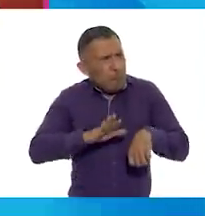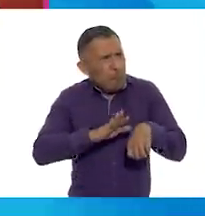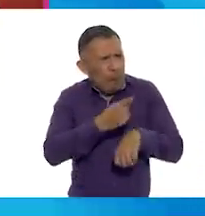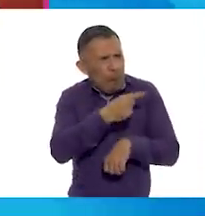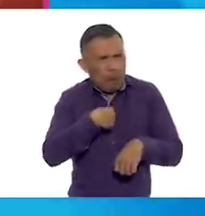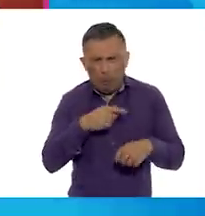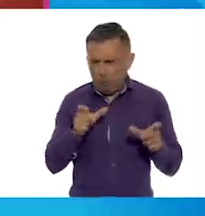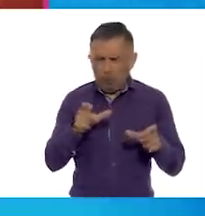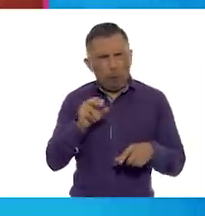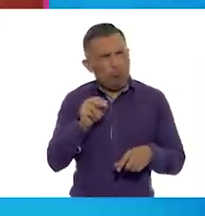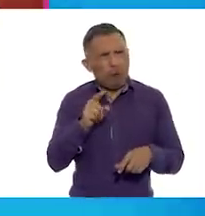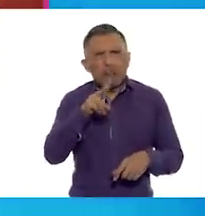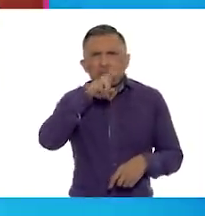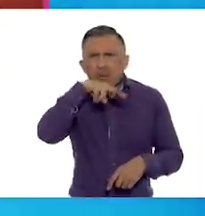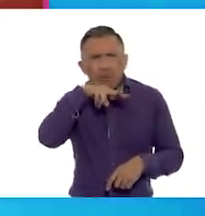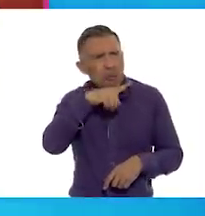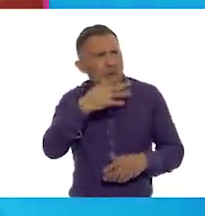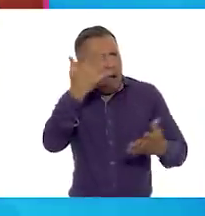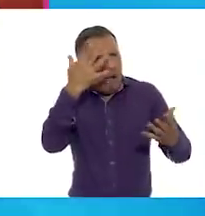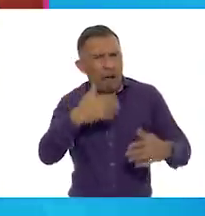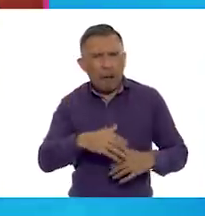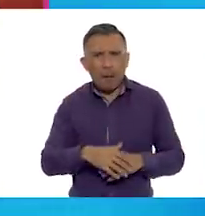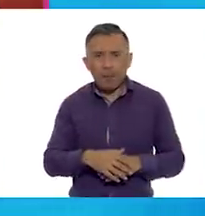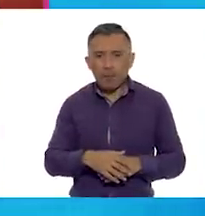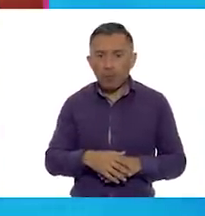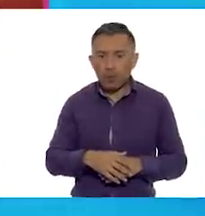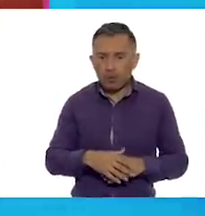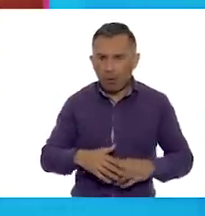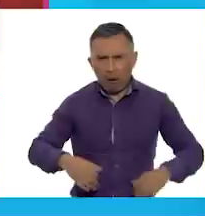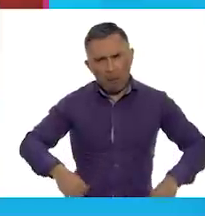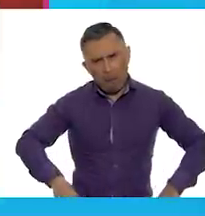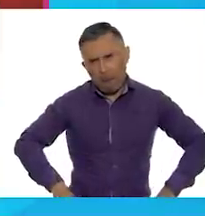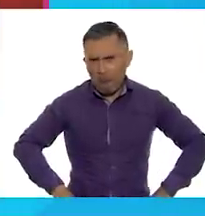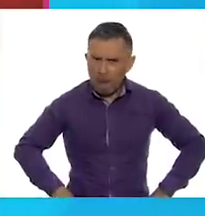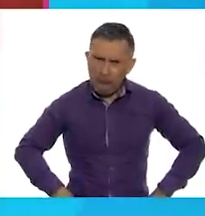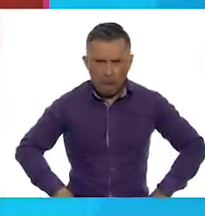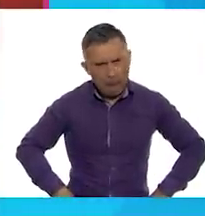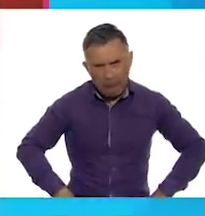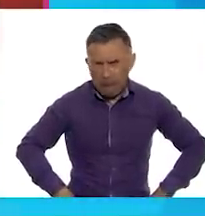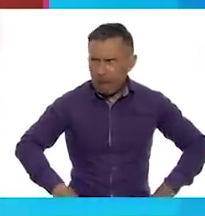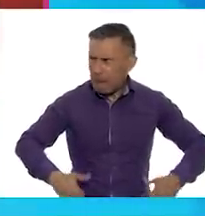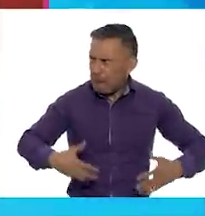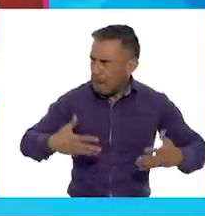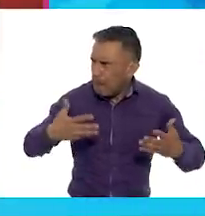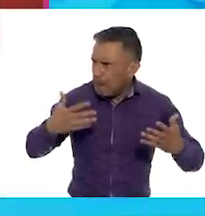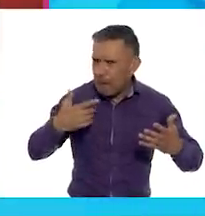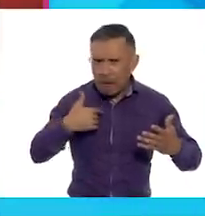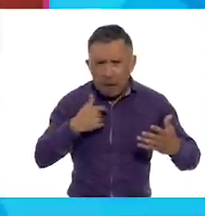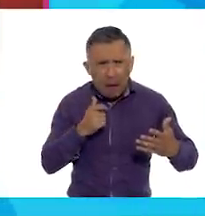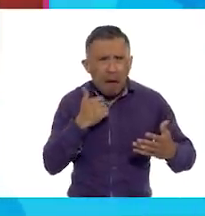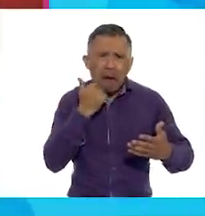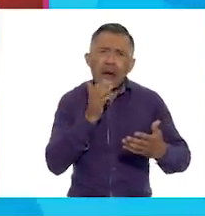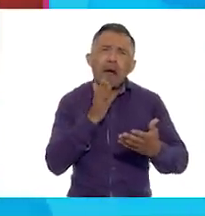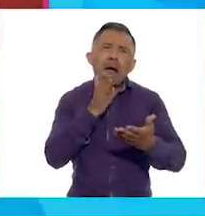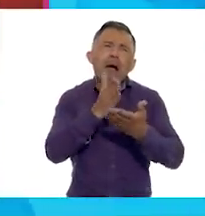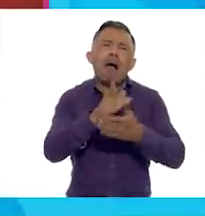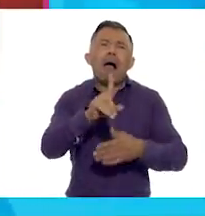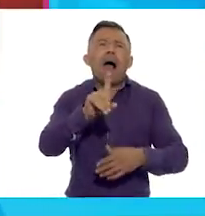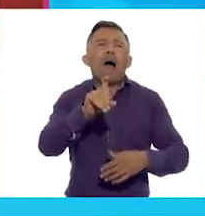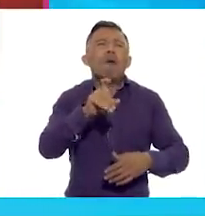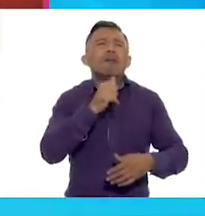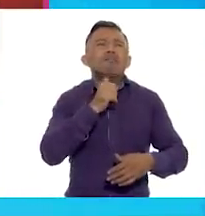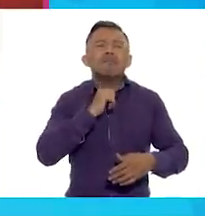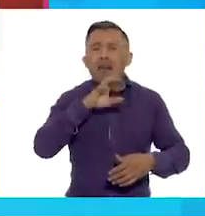serpientes. ¡Oh! ¡Oh! ¡Y ahora tendremos que robar todo el bosque para ir a beber! Decían los